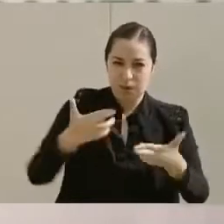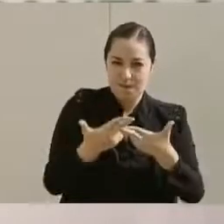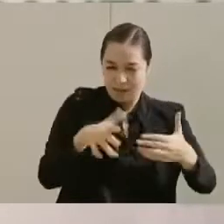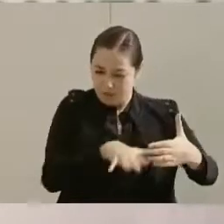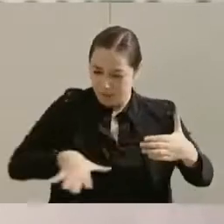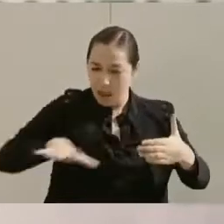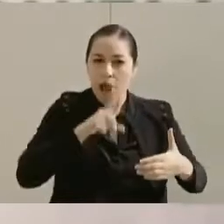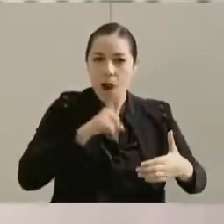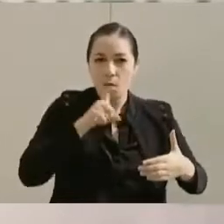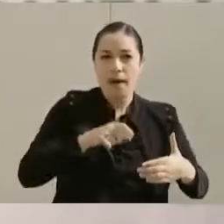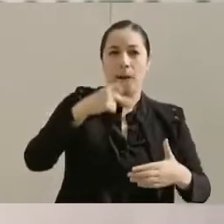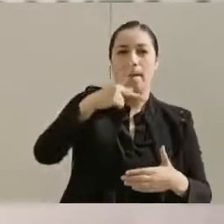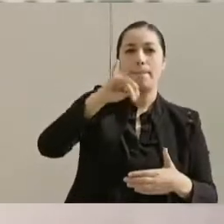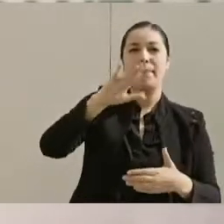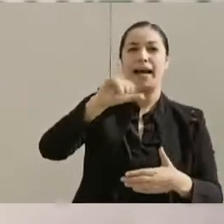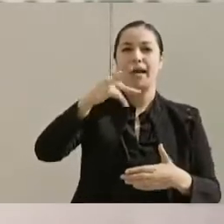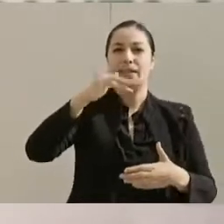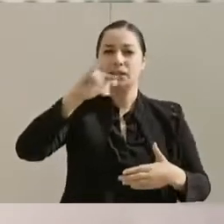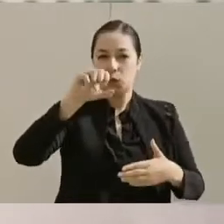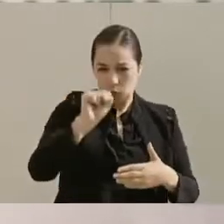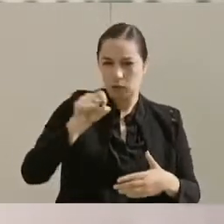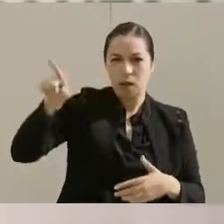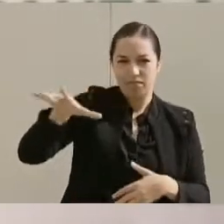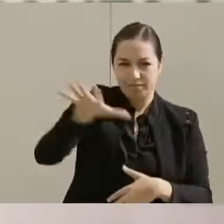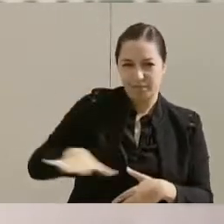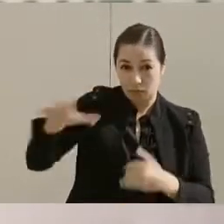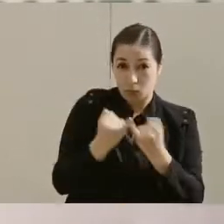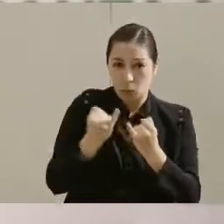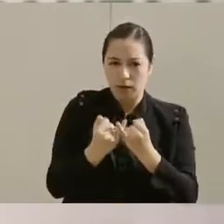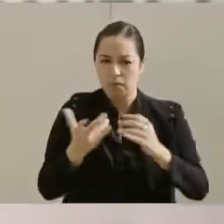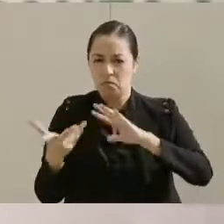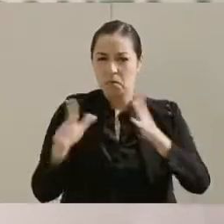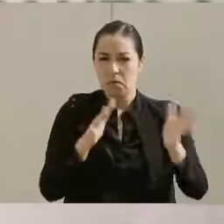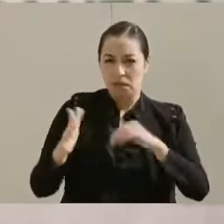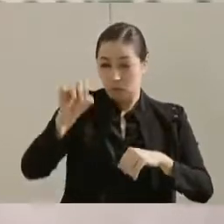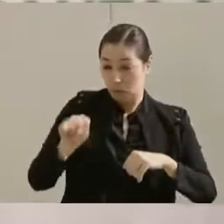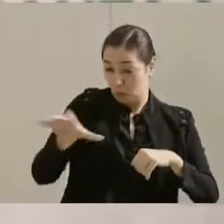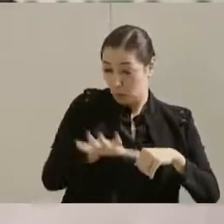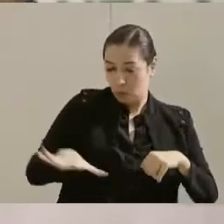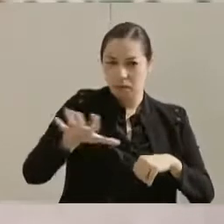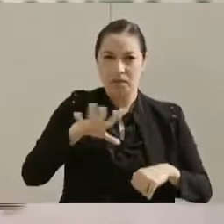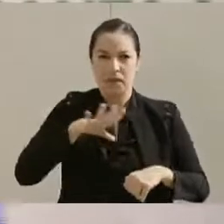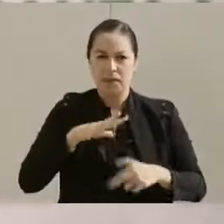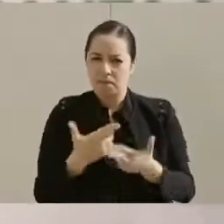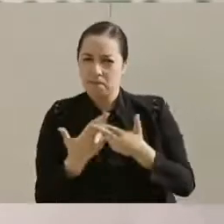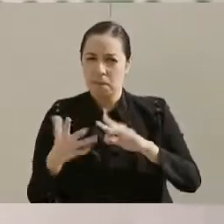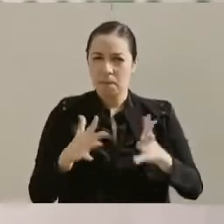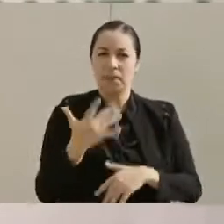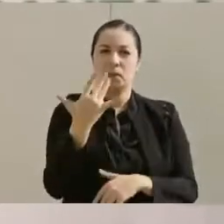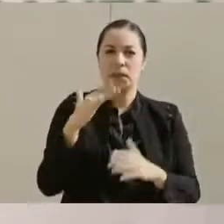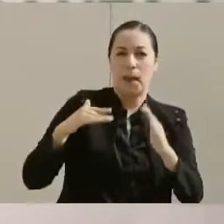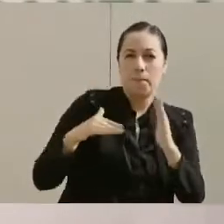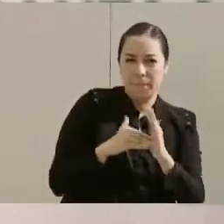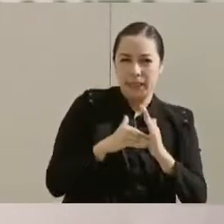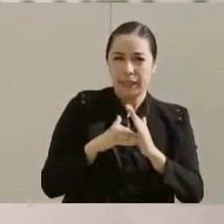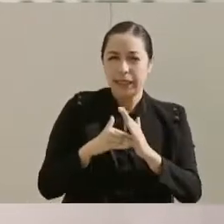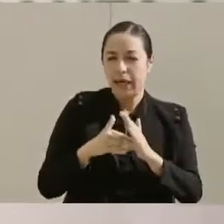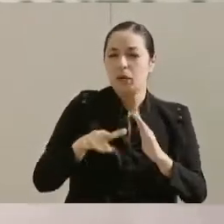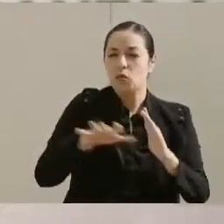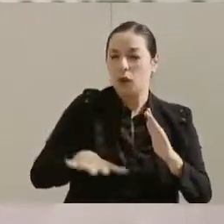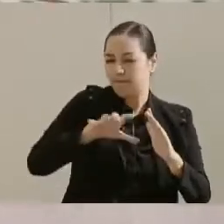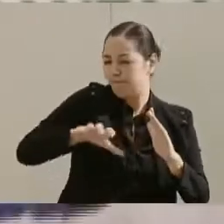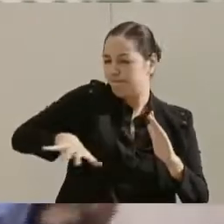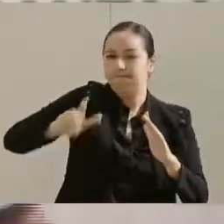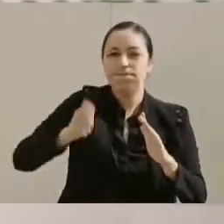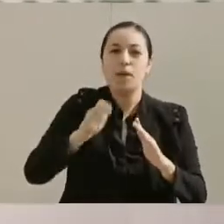Sinaloa va a tener casi 50 mil hectáreas al riego. Eso lo que implica en trabajo, en